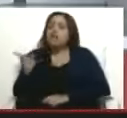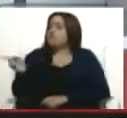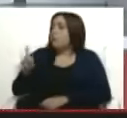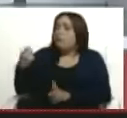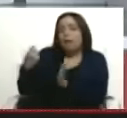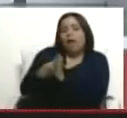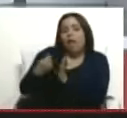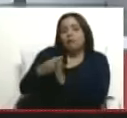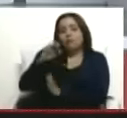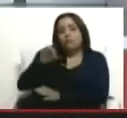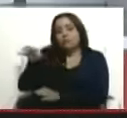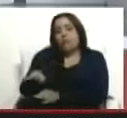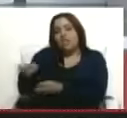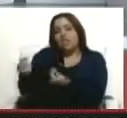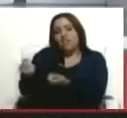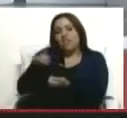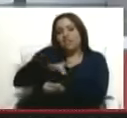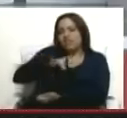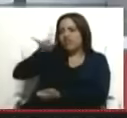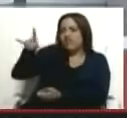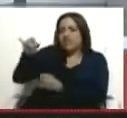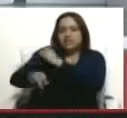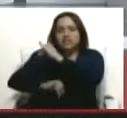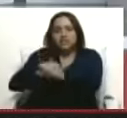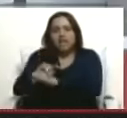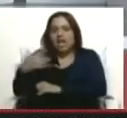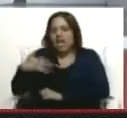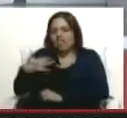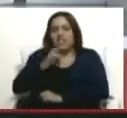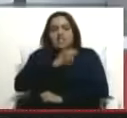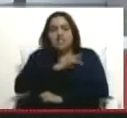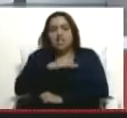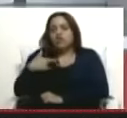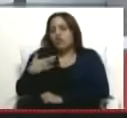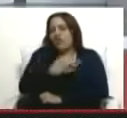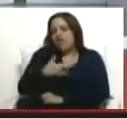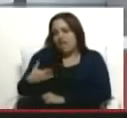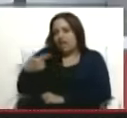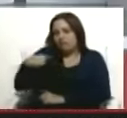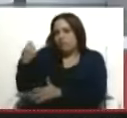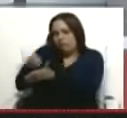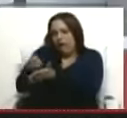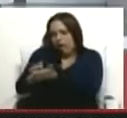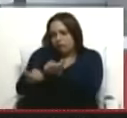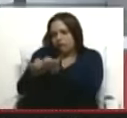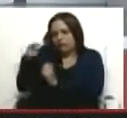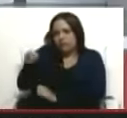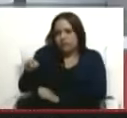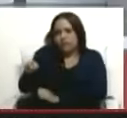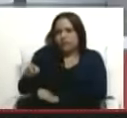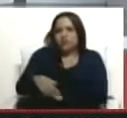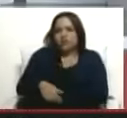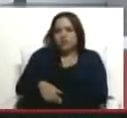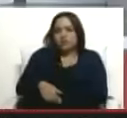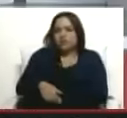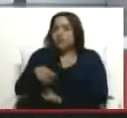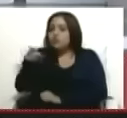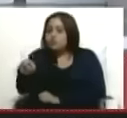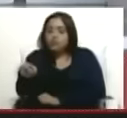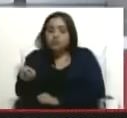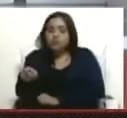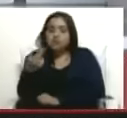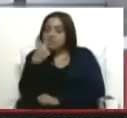diste el porcentaje de la gira de Argentina y Chile que yo financié en parte. Cancerbero, tú me